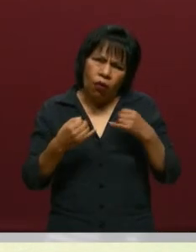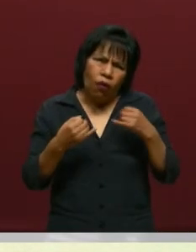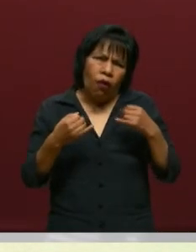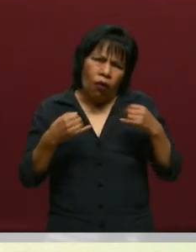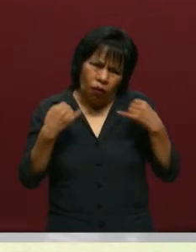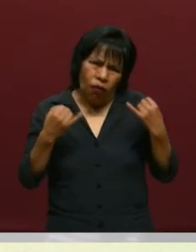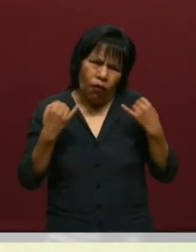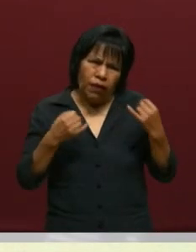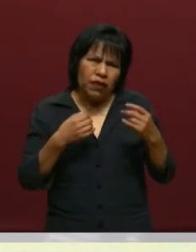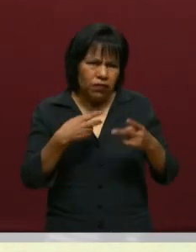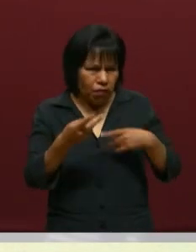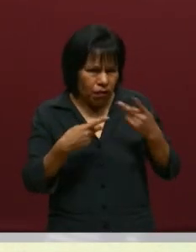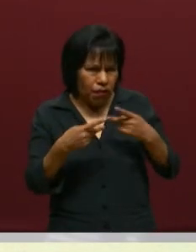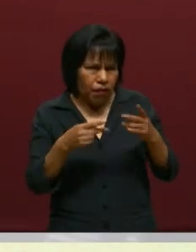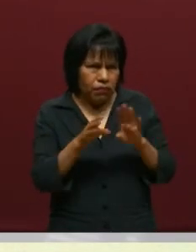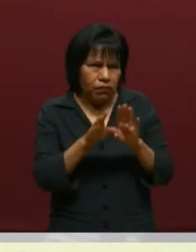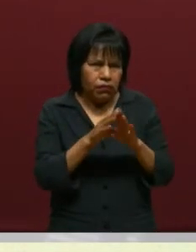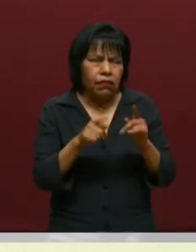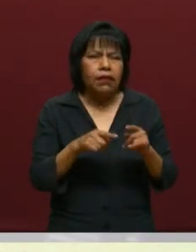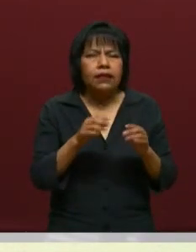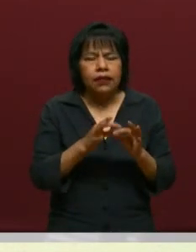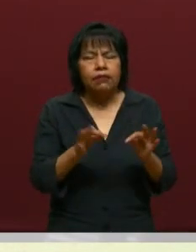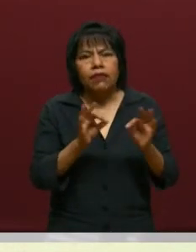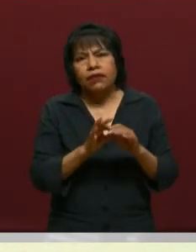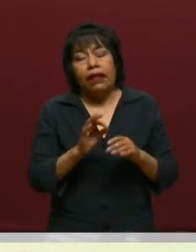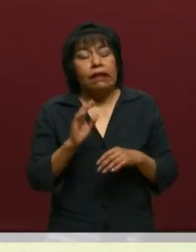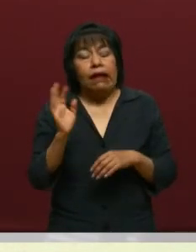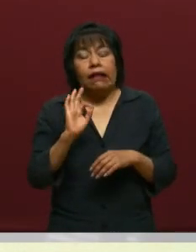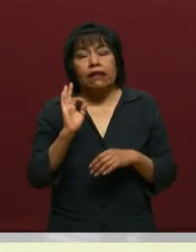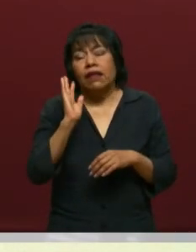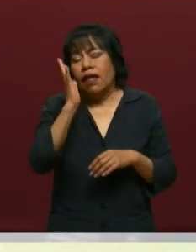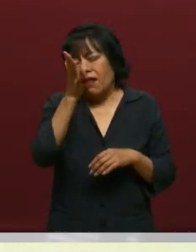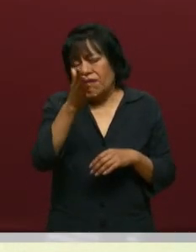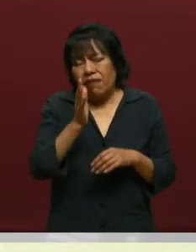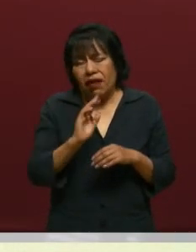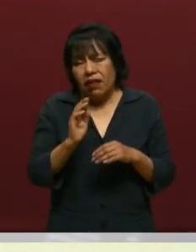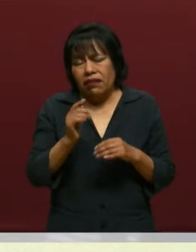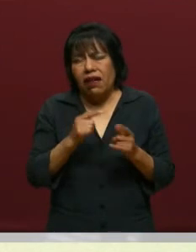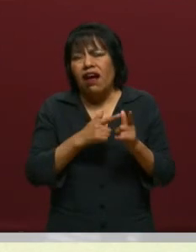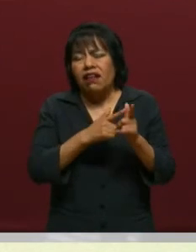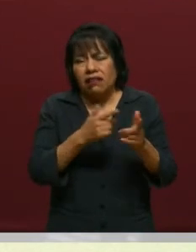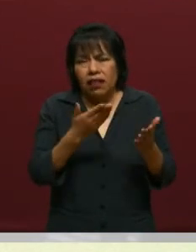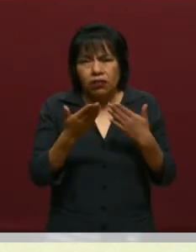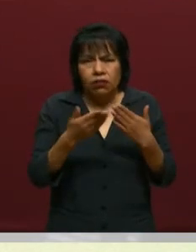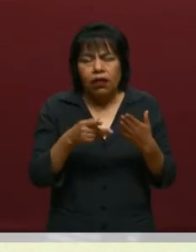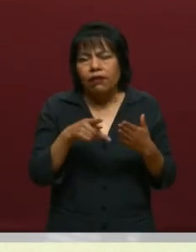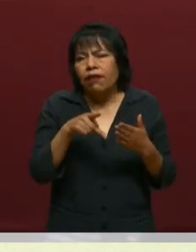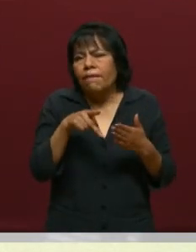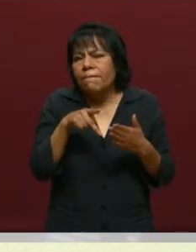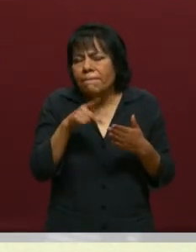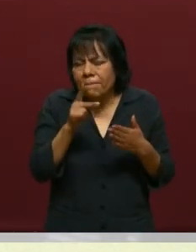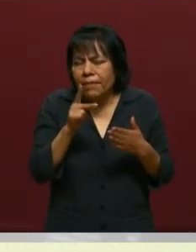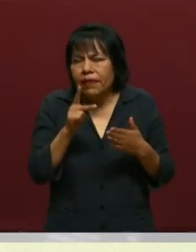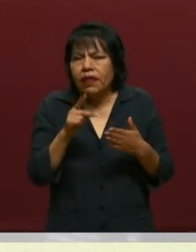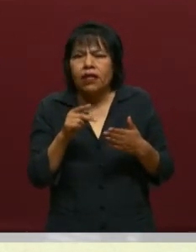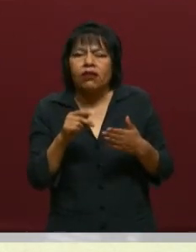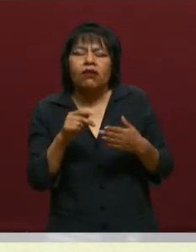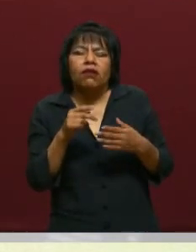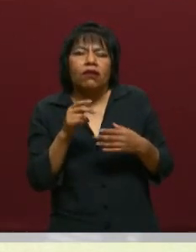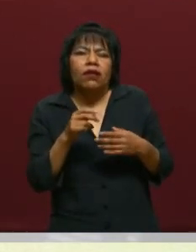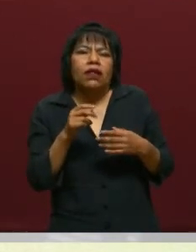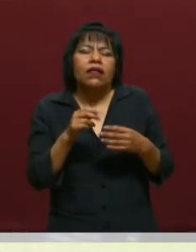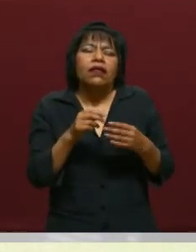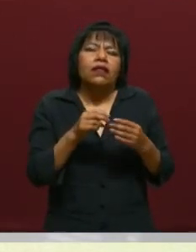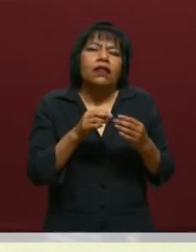para, pueden estudiar un doctorado, en fin, la gente se puede seguir preparando, sin embargo, hay